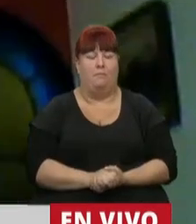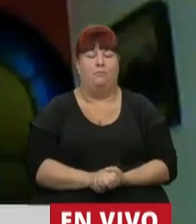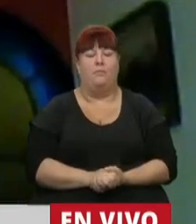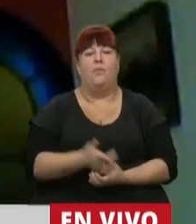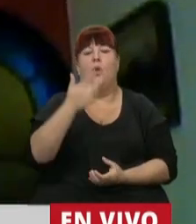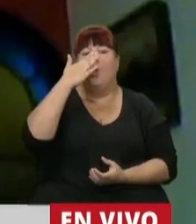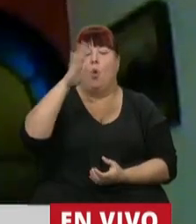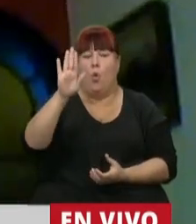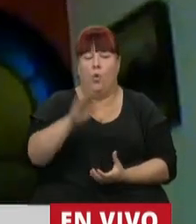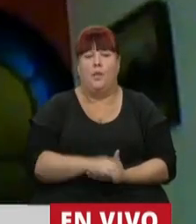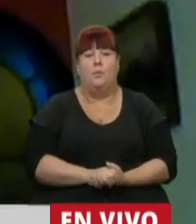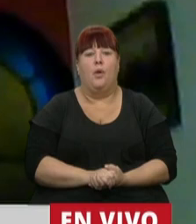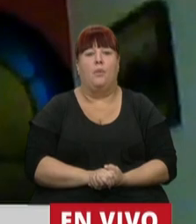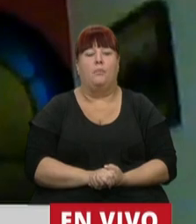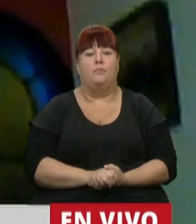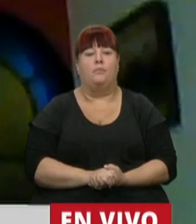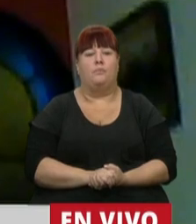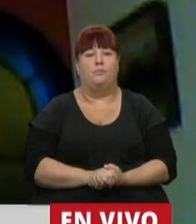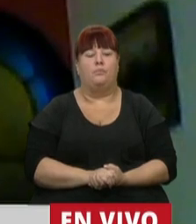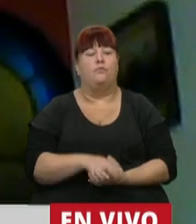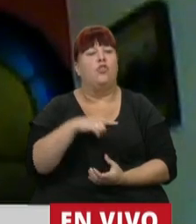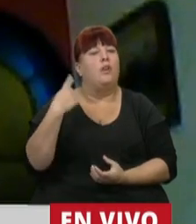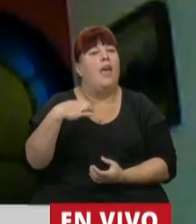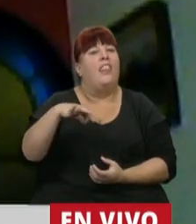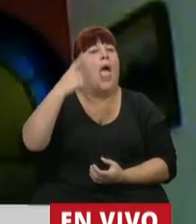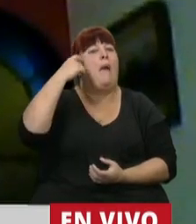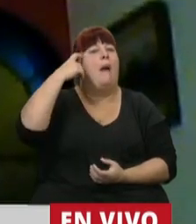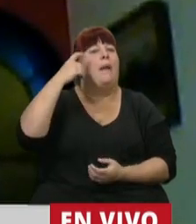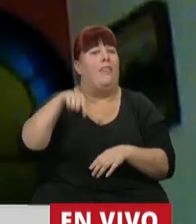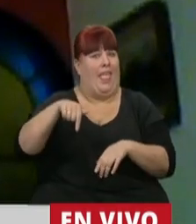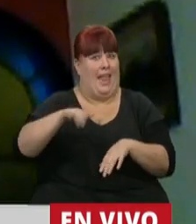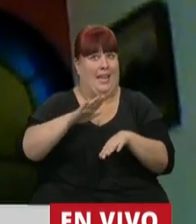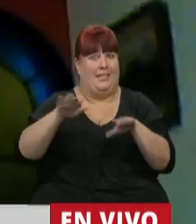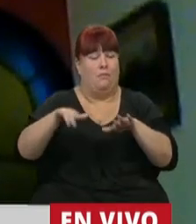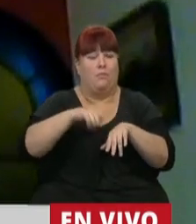Por último, si algo nos tiene que enseñar esta situación,